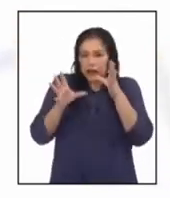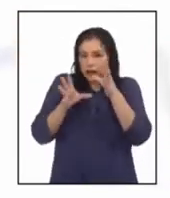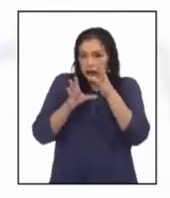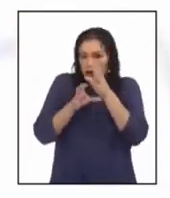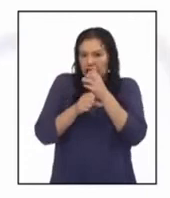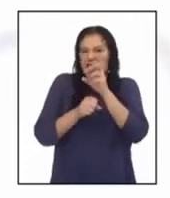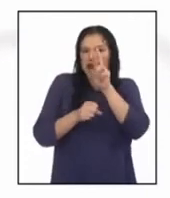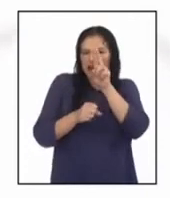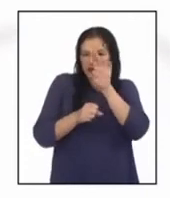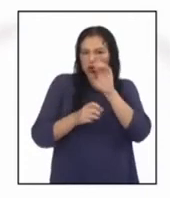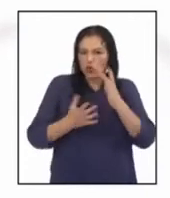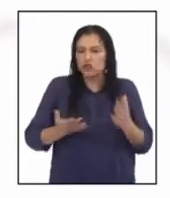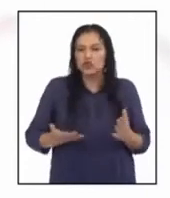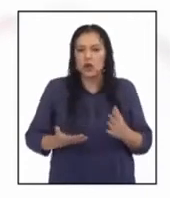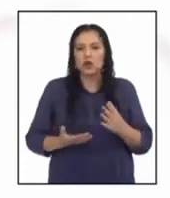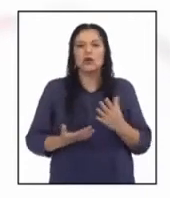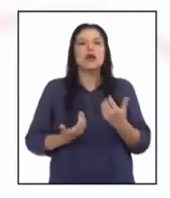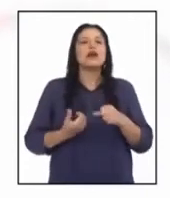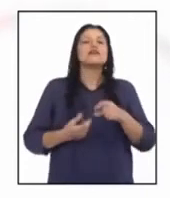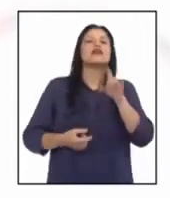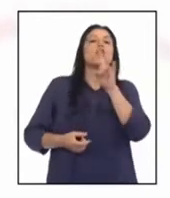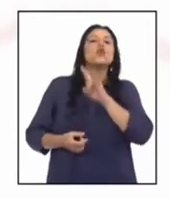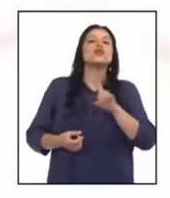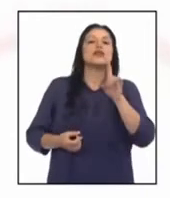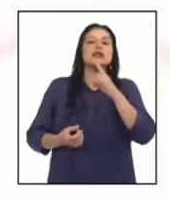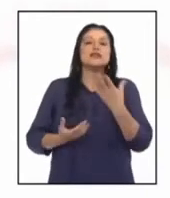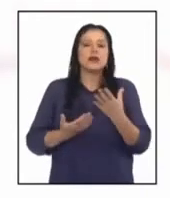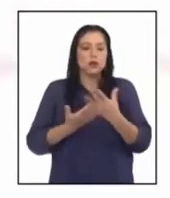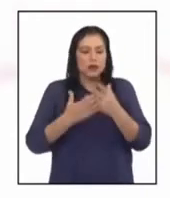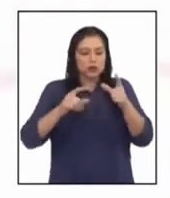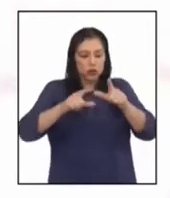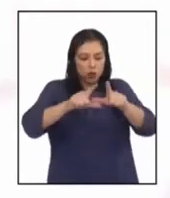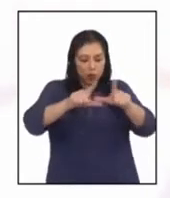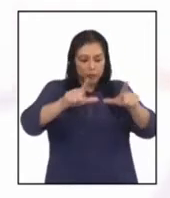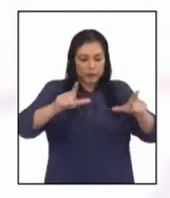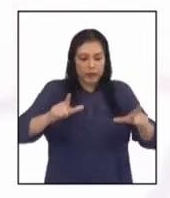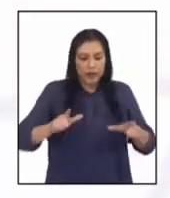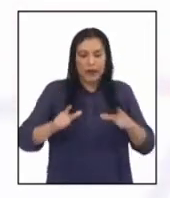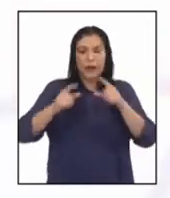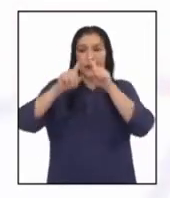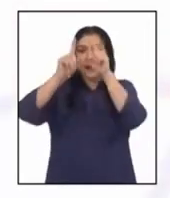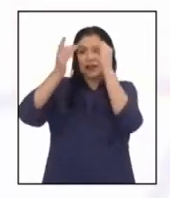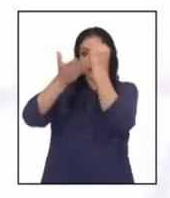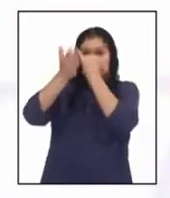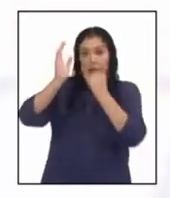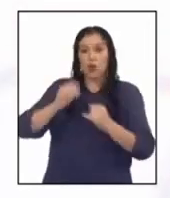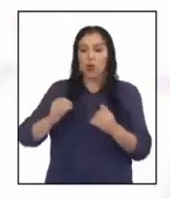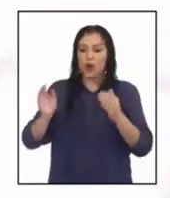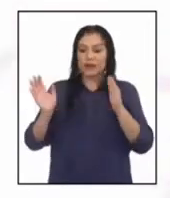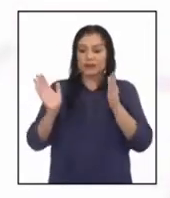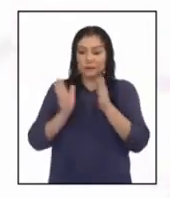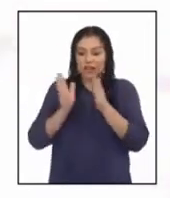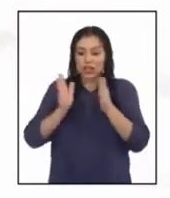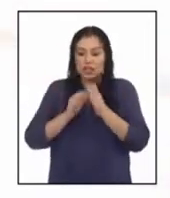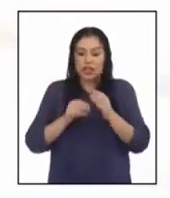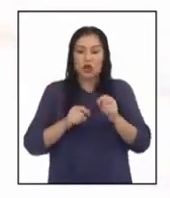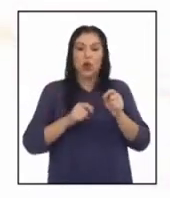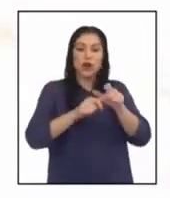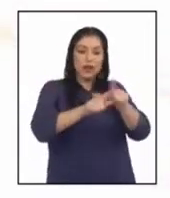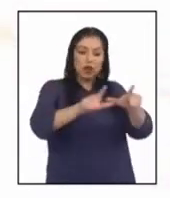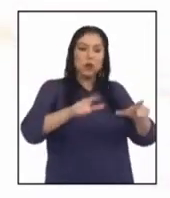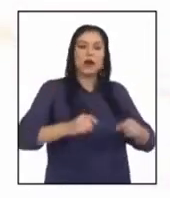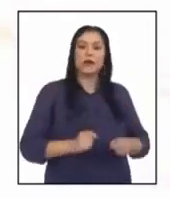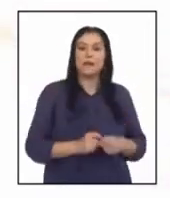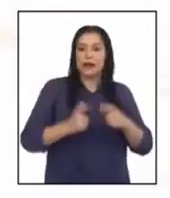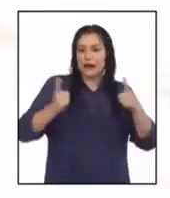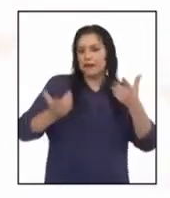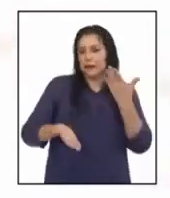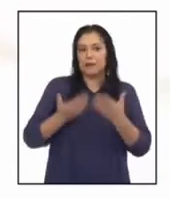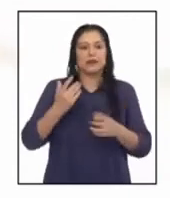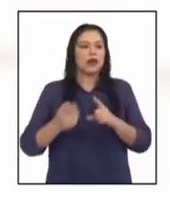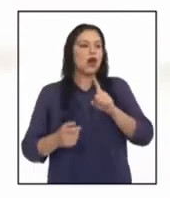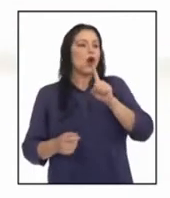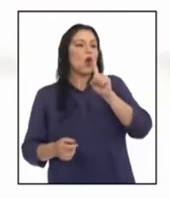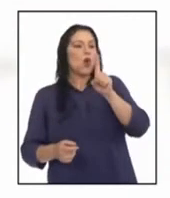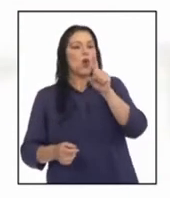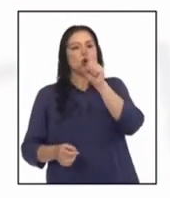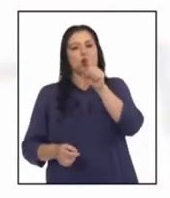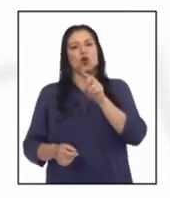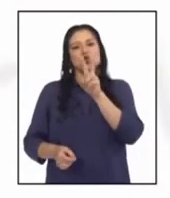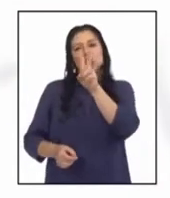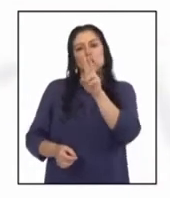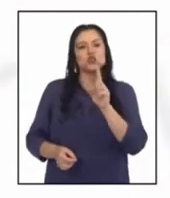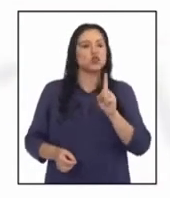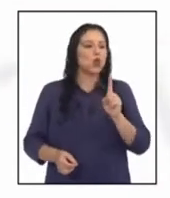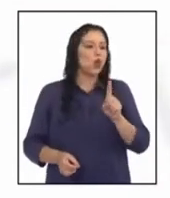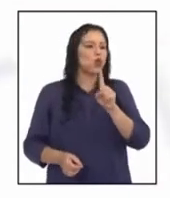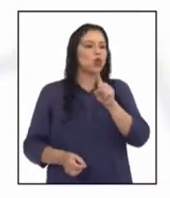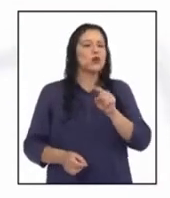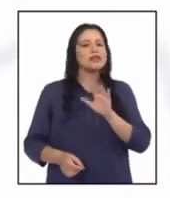utilizado en esa actividad. Se utiliza cuando el tamaño físico del plano es menor que la realidad. La escala puede ser de uno a dos, uno a